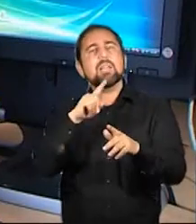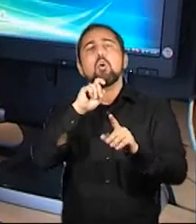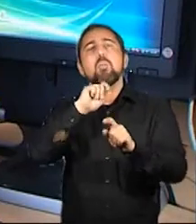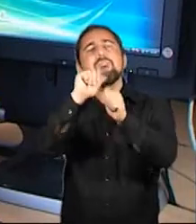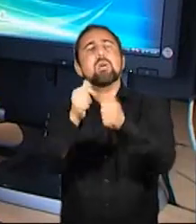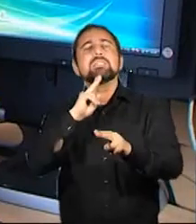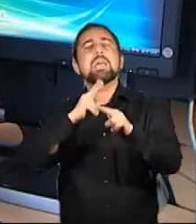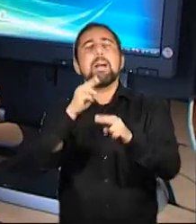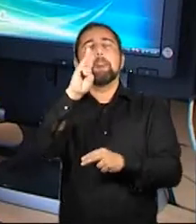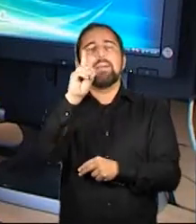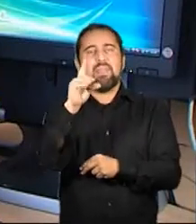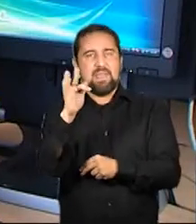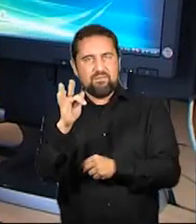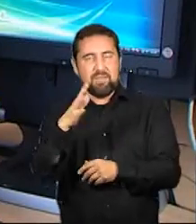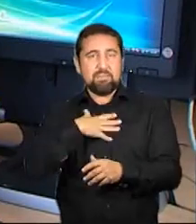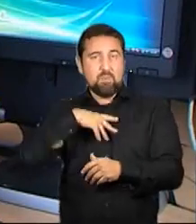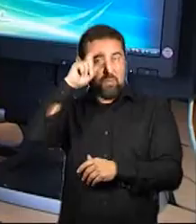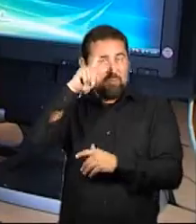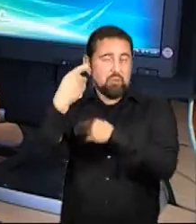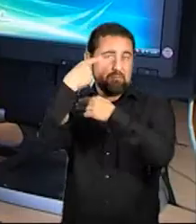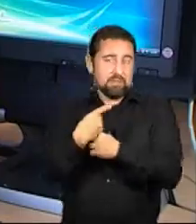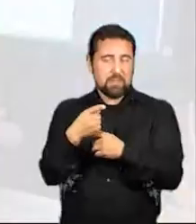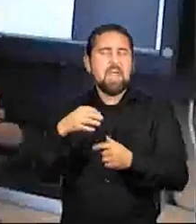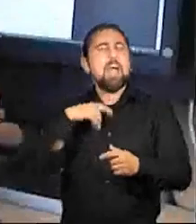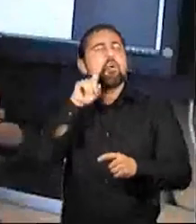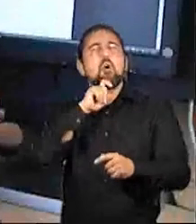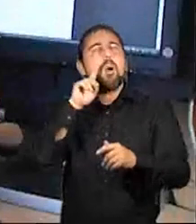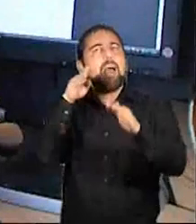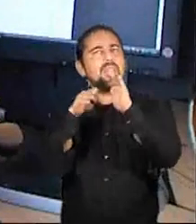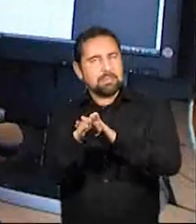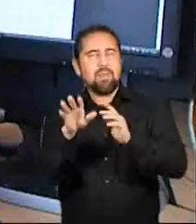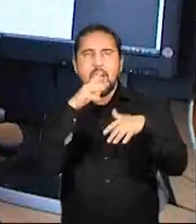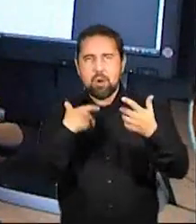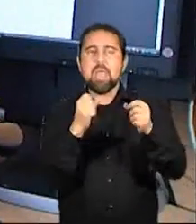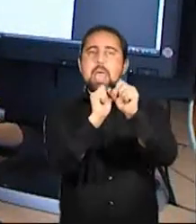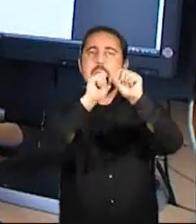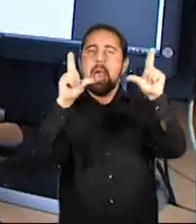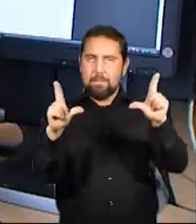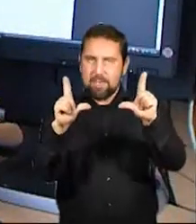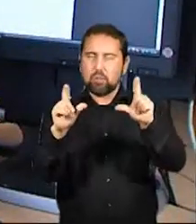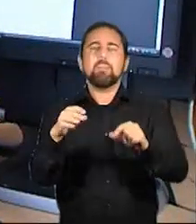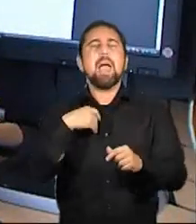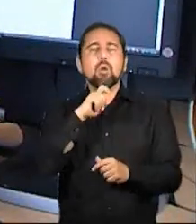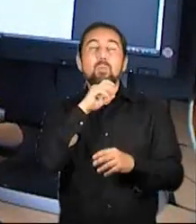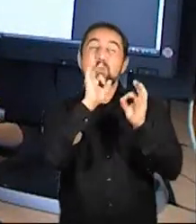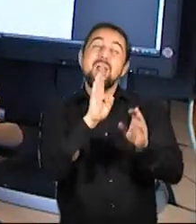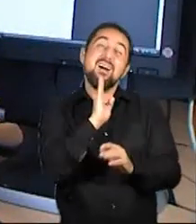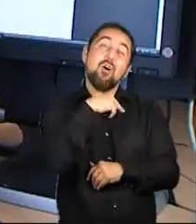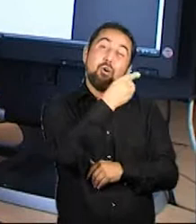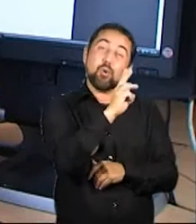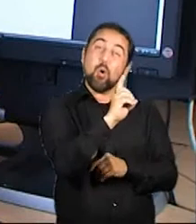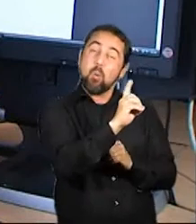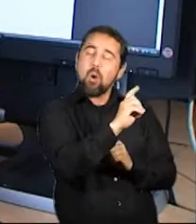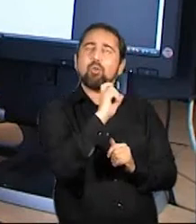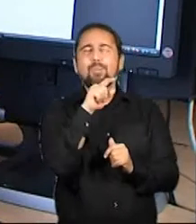profesor. Vamos a ver cómo está la accesibilidad del mismo. Está abierto y vamos a realizar las mismas tareas que he realizado anteriormente,